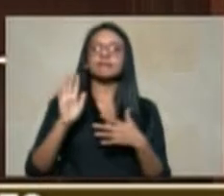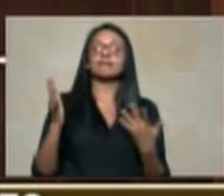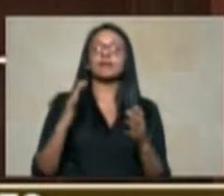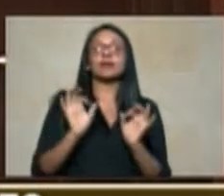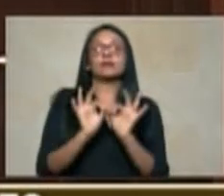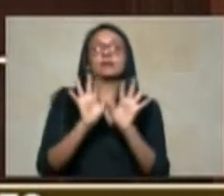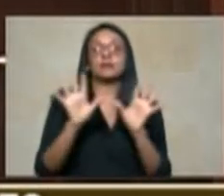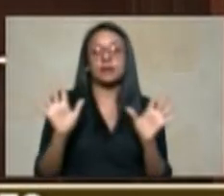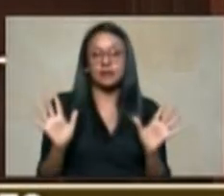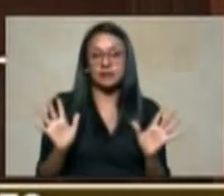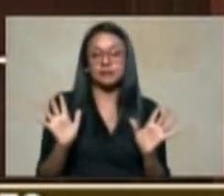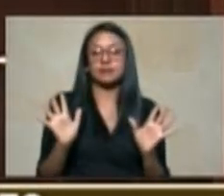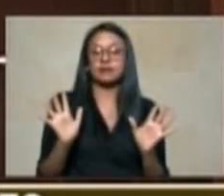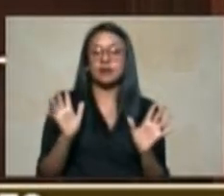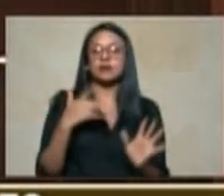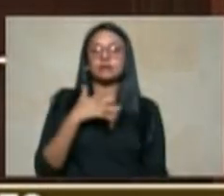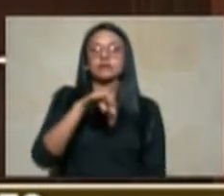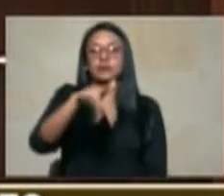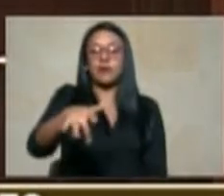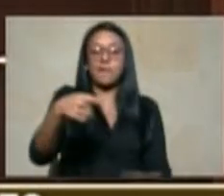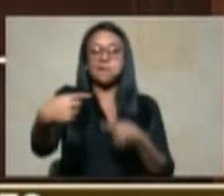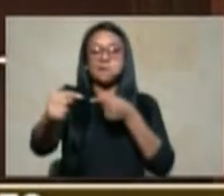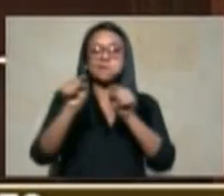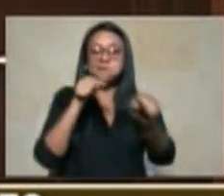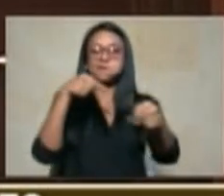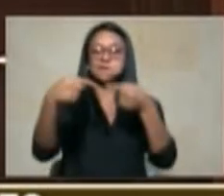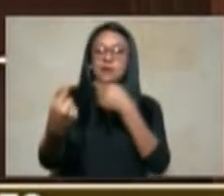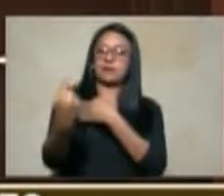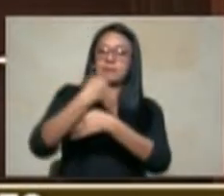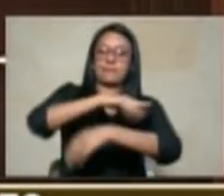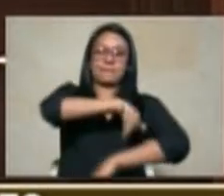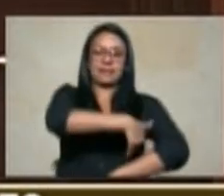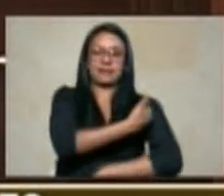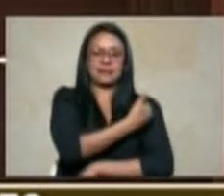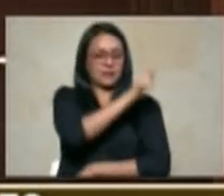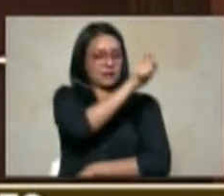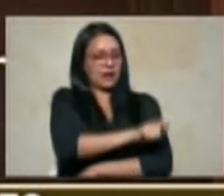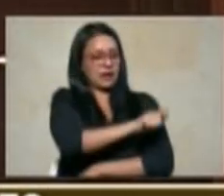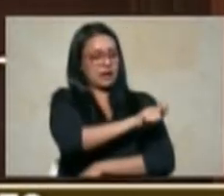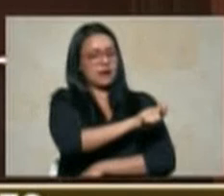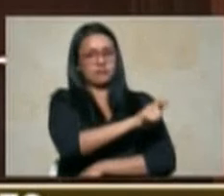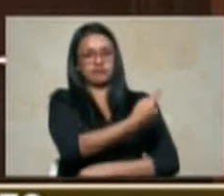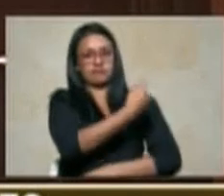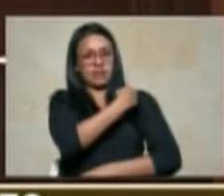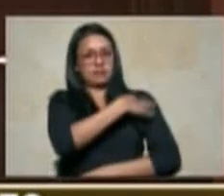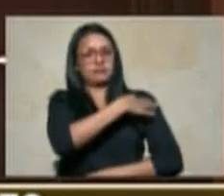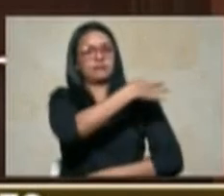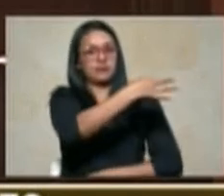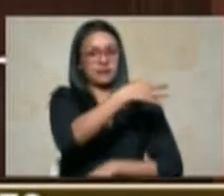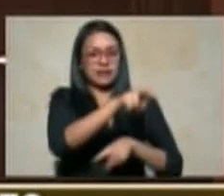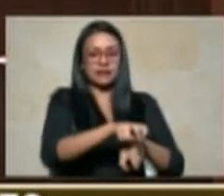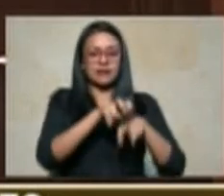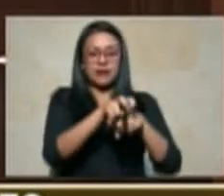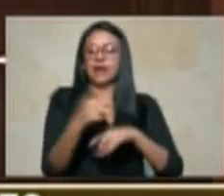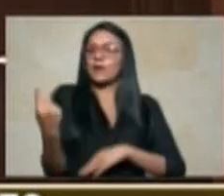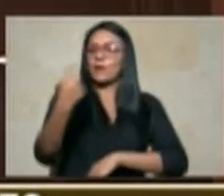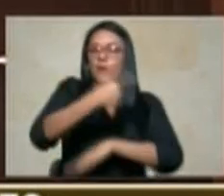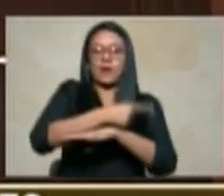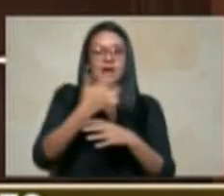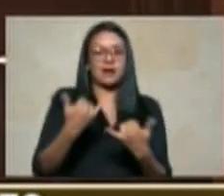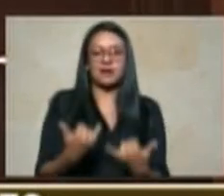estar en aquel debate delegado por el señor ministro de agricultura así como la tengo para el día de hoy y en tal virtud